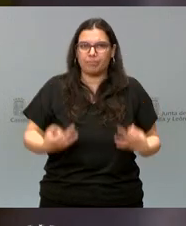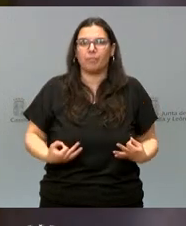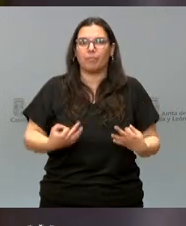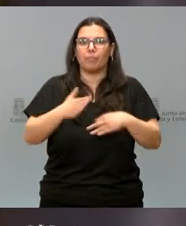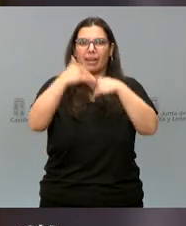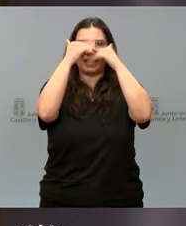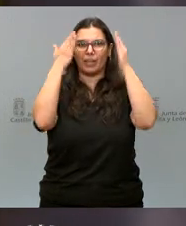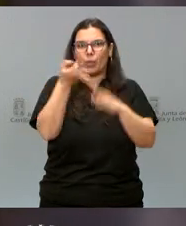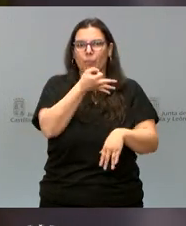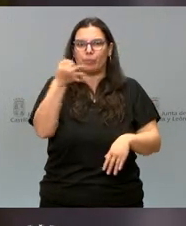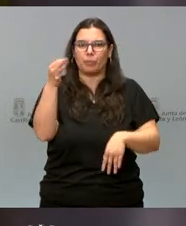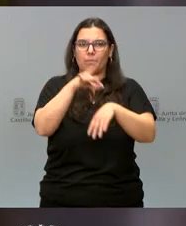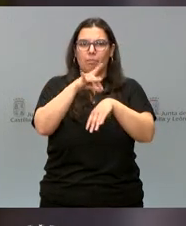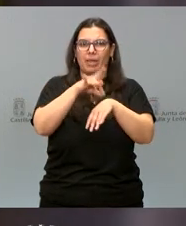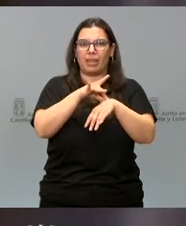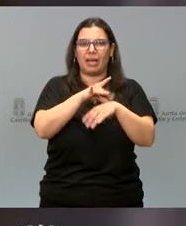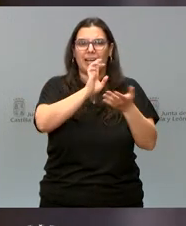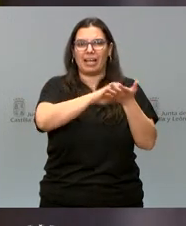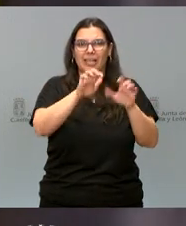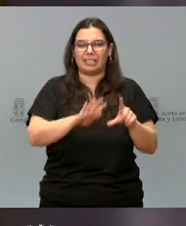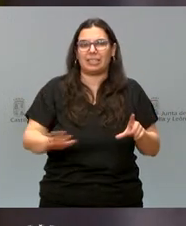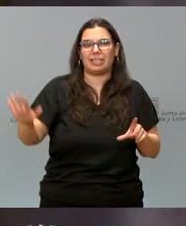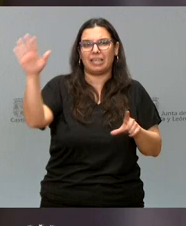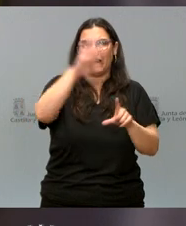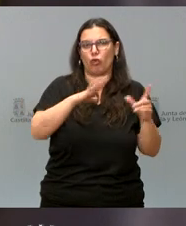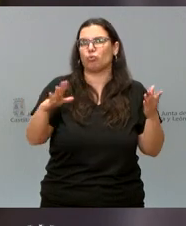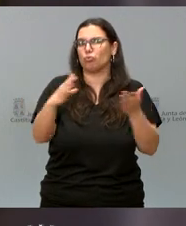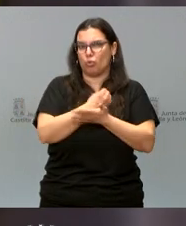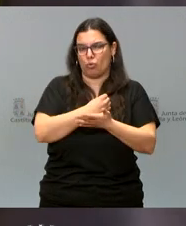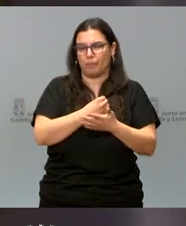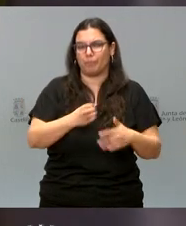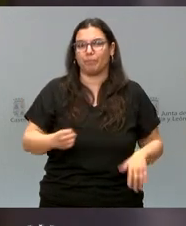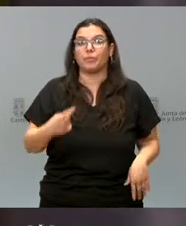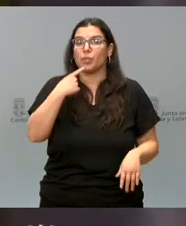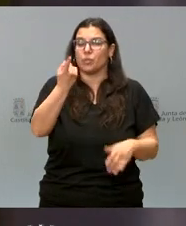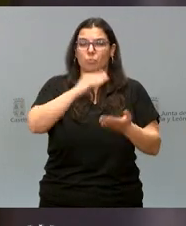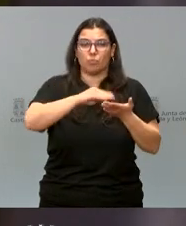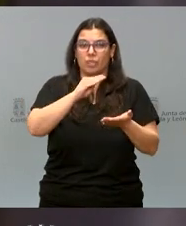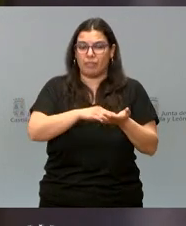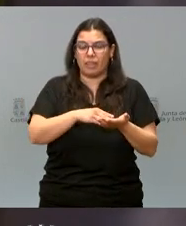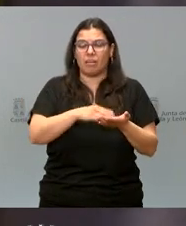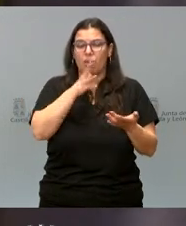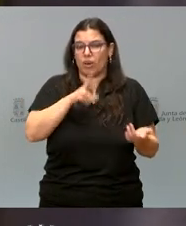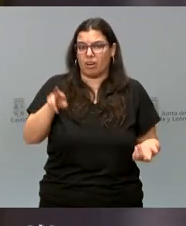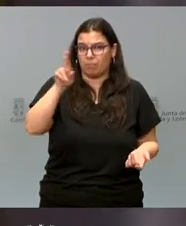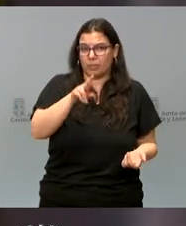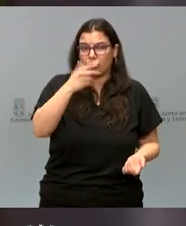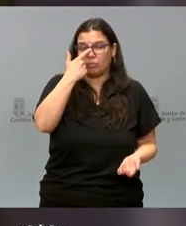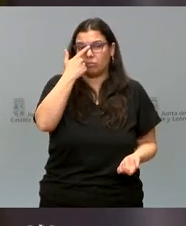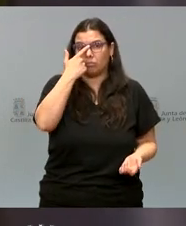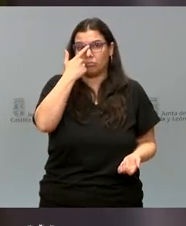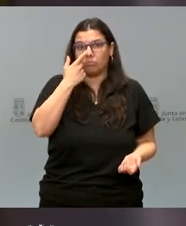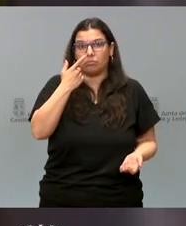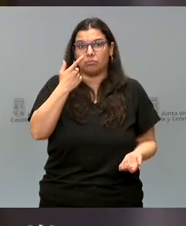asistencia médica en todo el territorio de nuestra comunidad autónoma. Lo he dicho muchas veces, lo vuelvo a decir hoy, somos